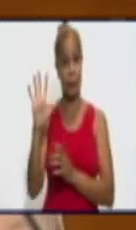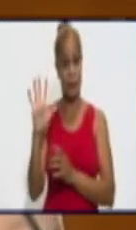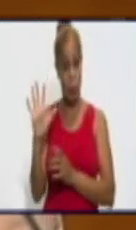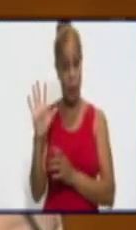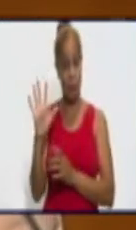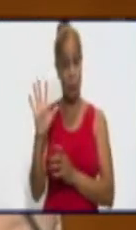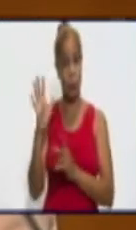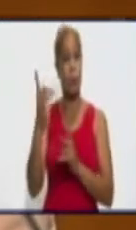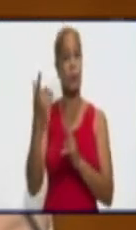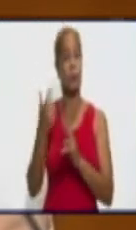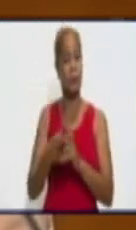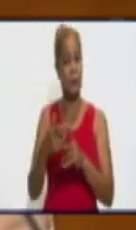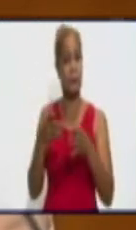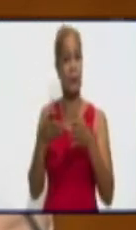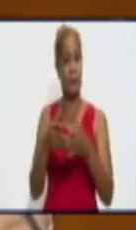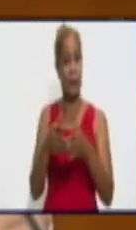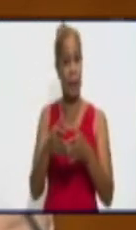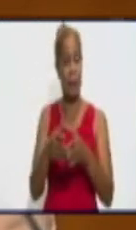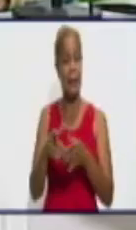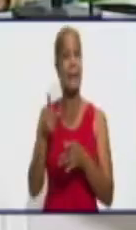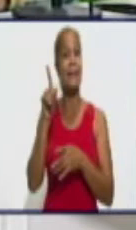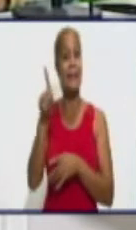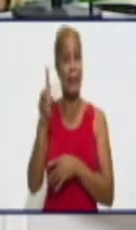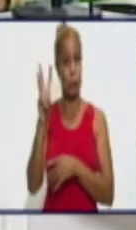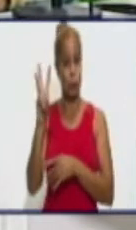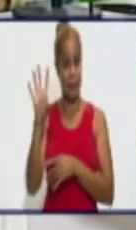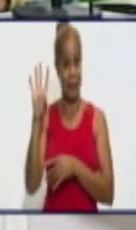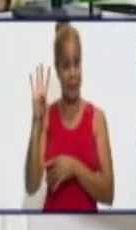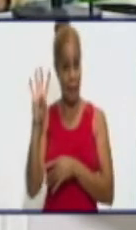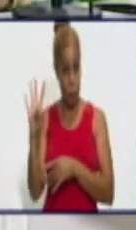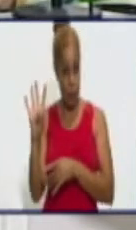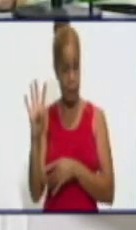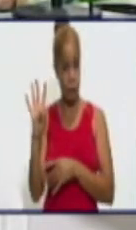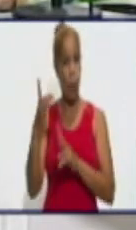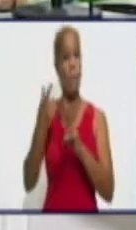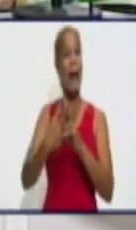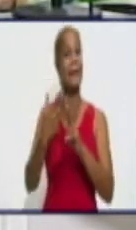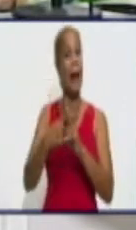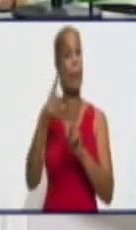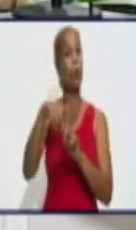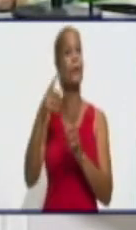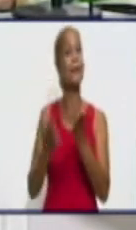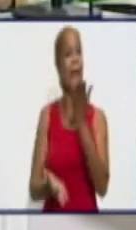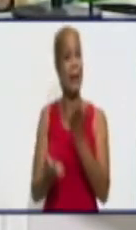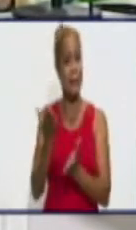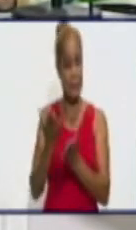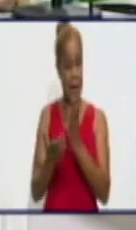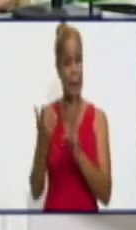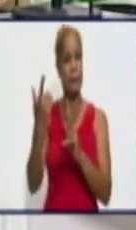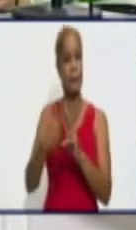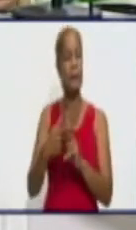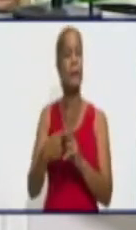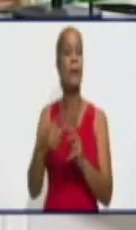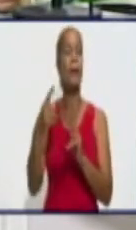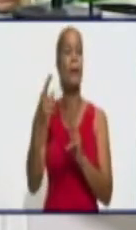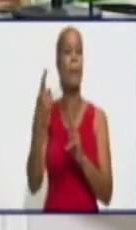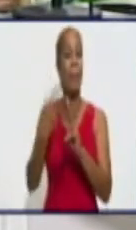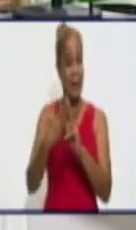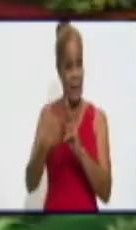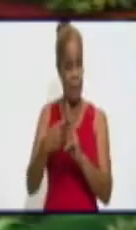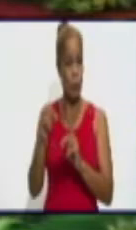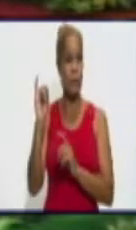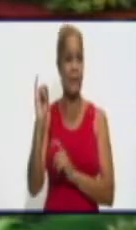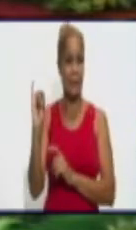de tasa de incidencia. Así que 134 Bayamo y Granma? 64. 64. Cifras